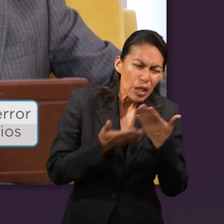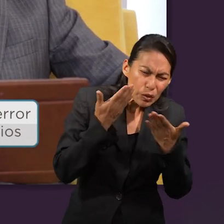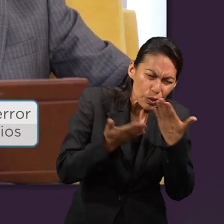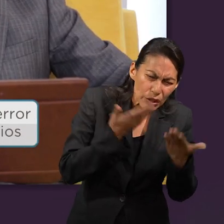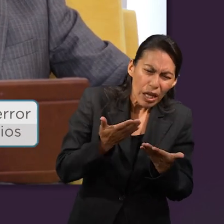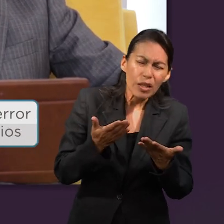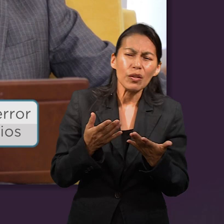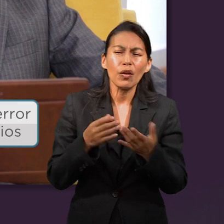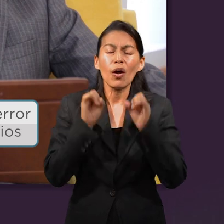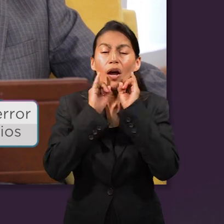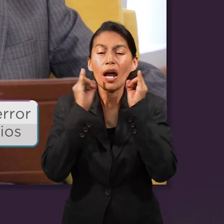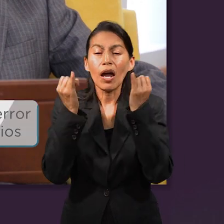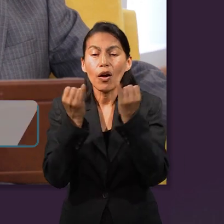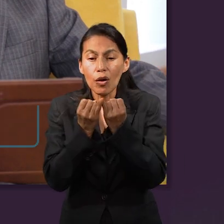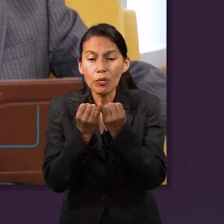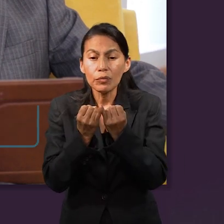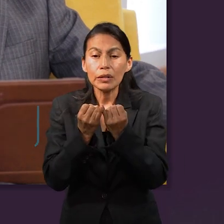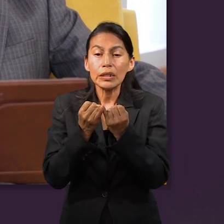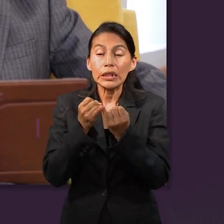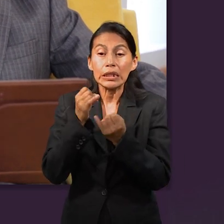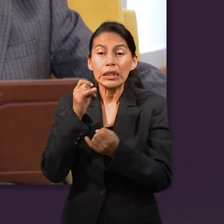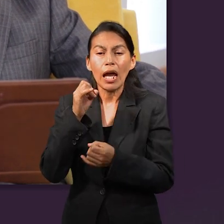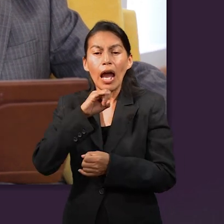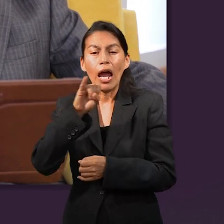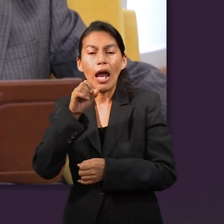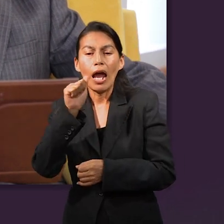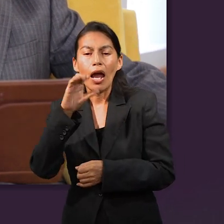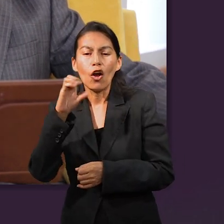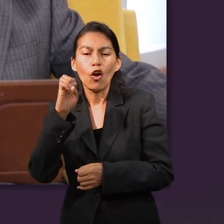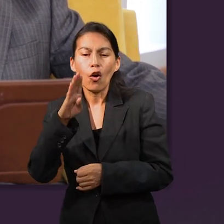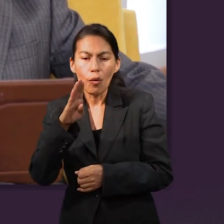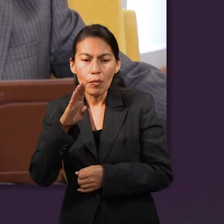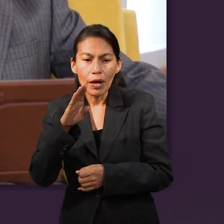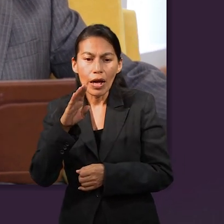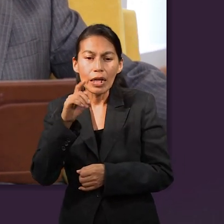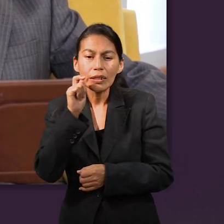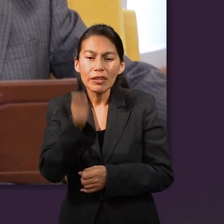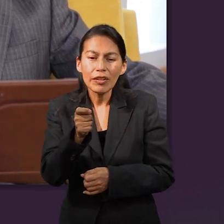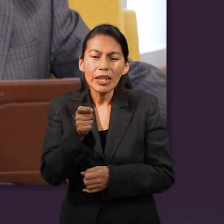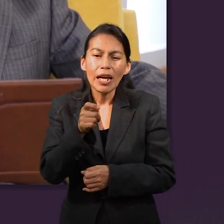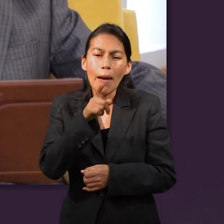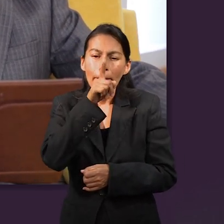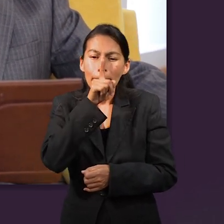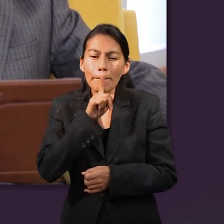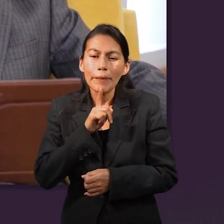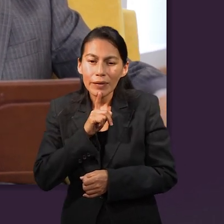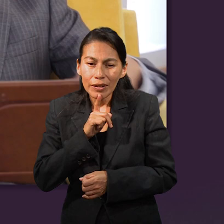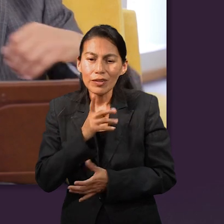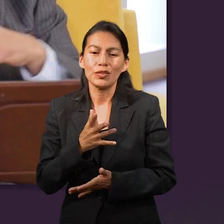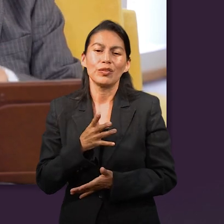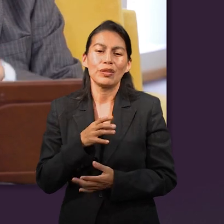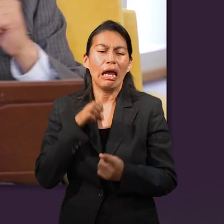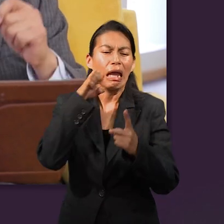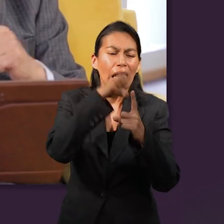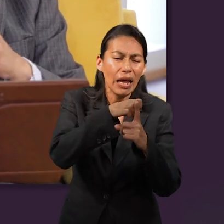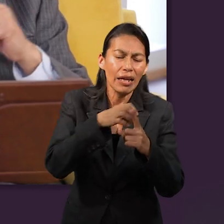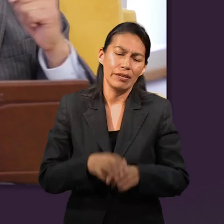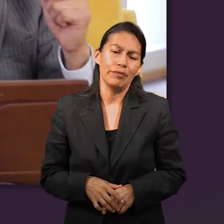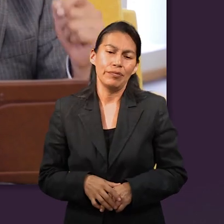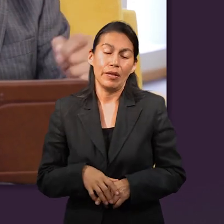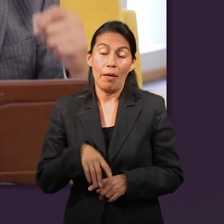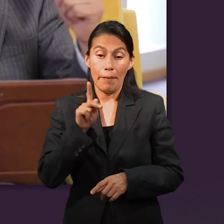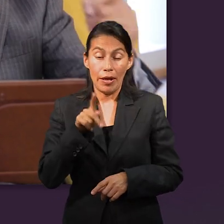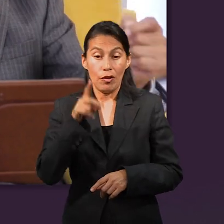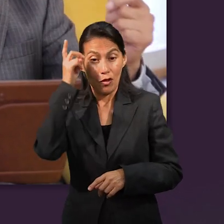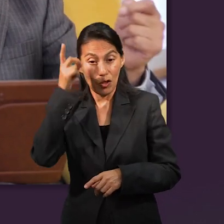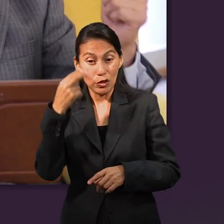Jacob significaba su nombre engañador, pero se le cambia por Israel, aquel que venció en otras palabras, venció